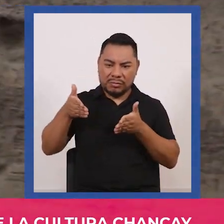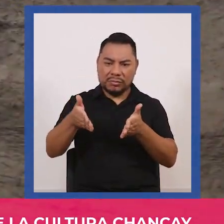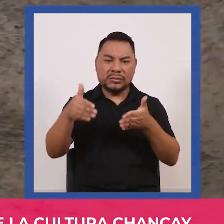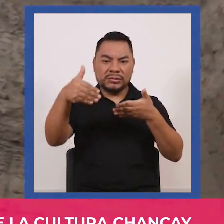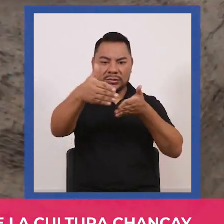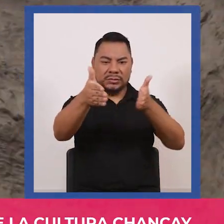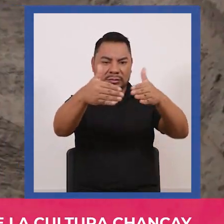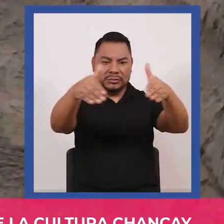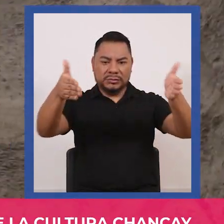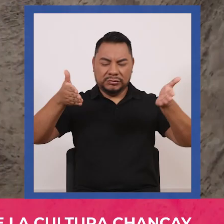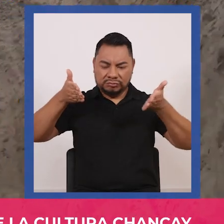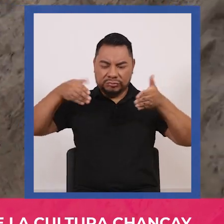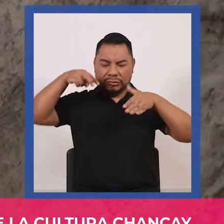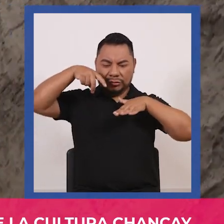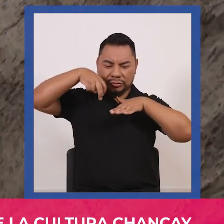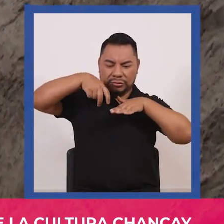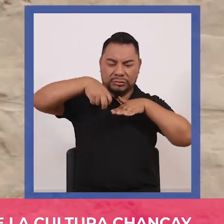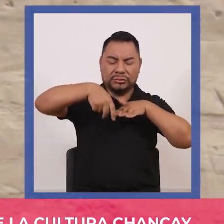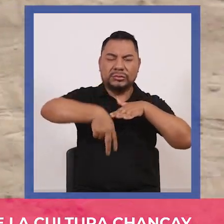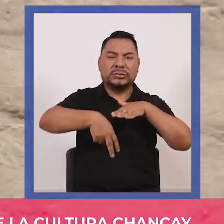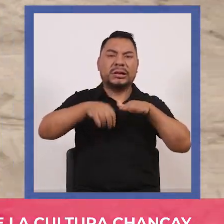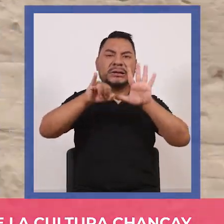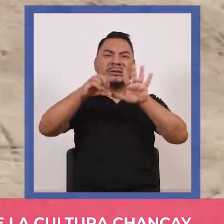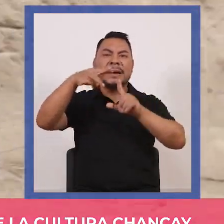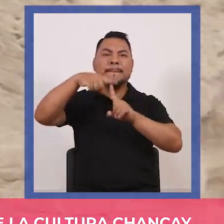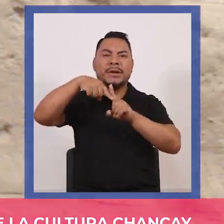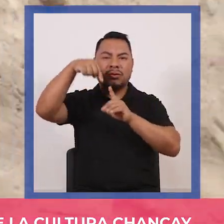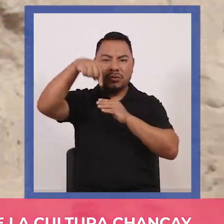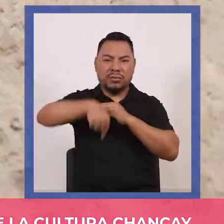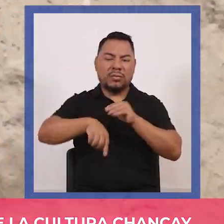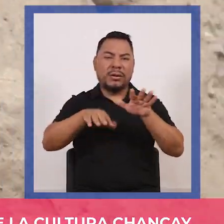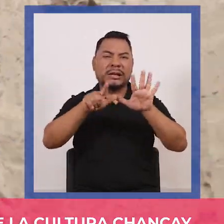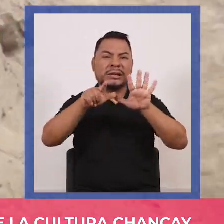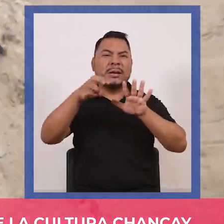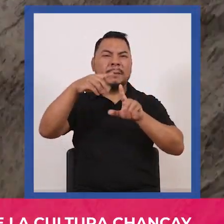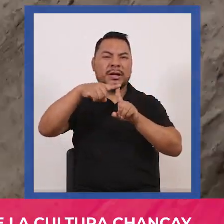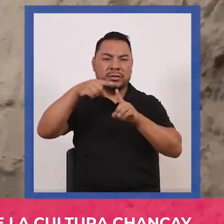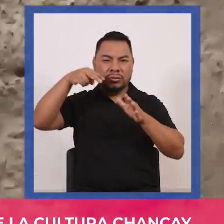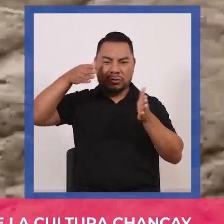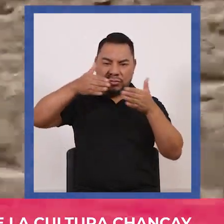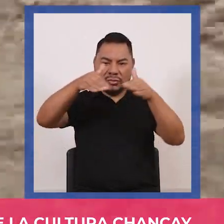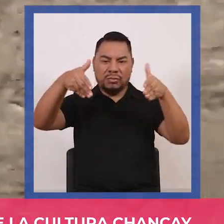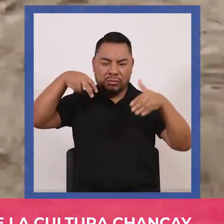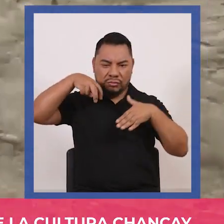casi más de 6 metros de profundidad en total cerca de 7 metros